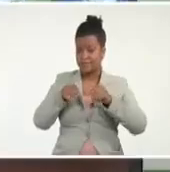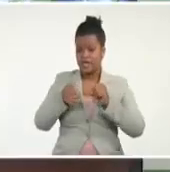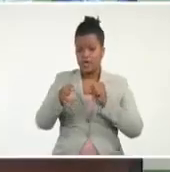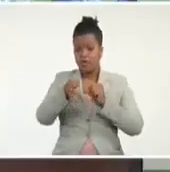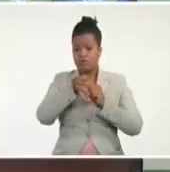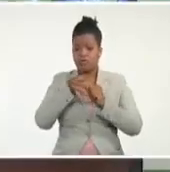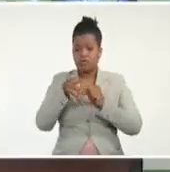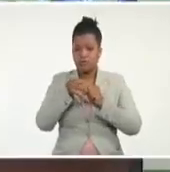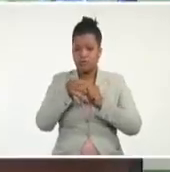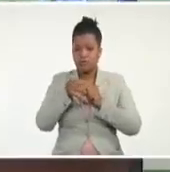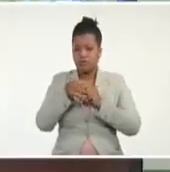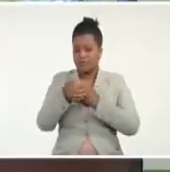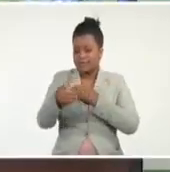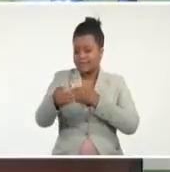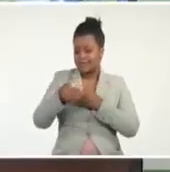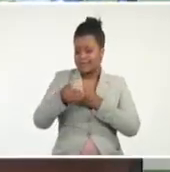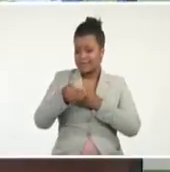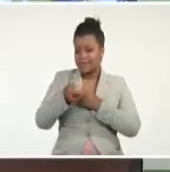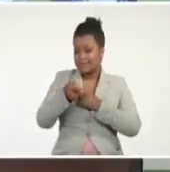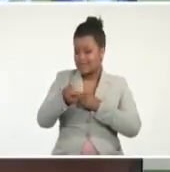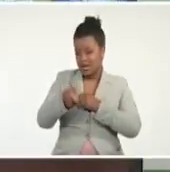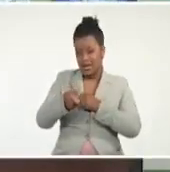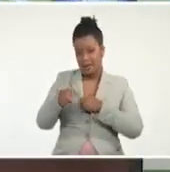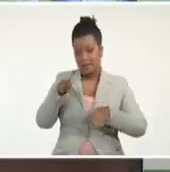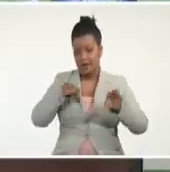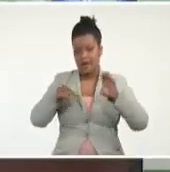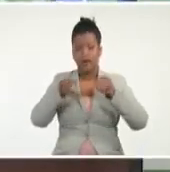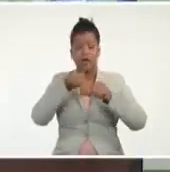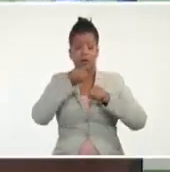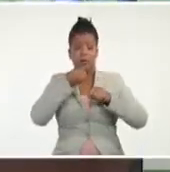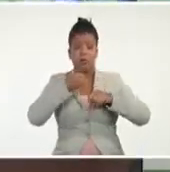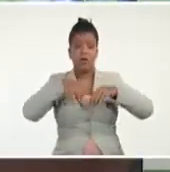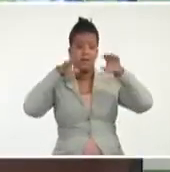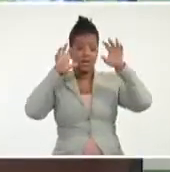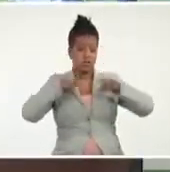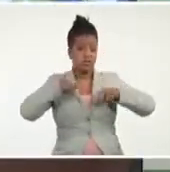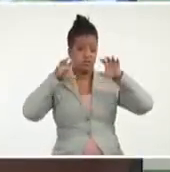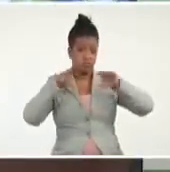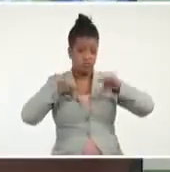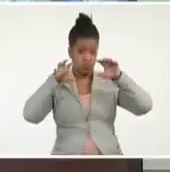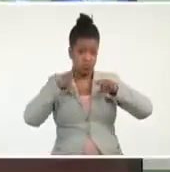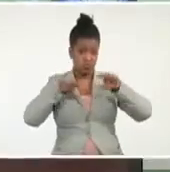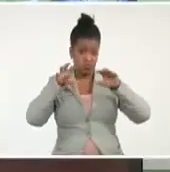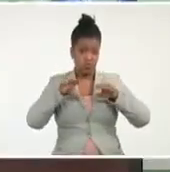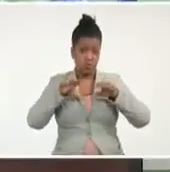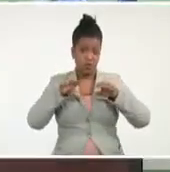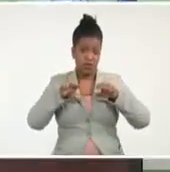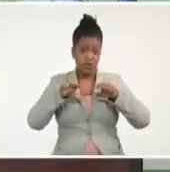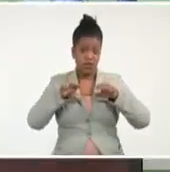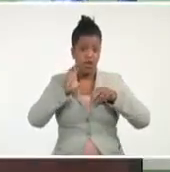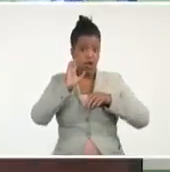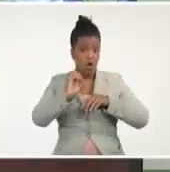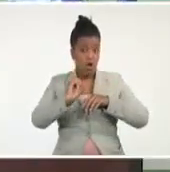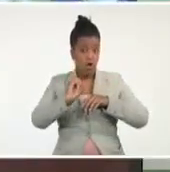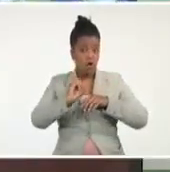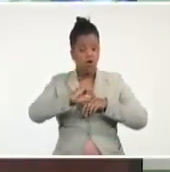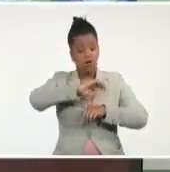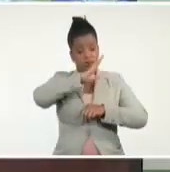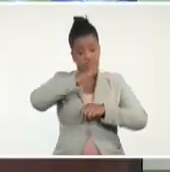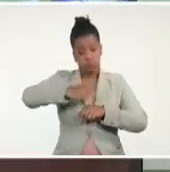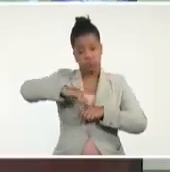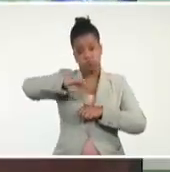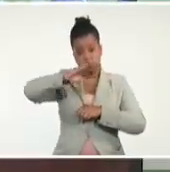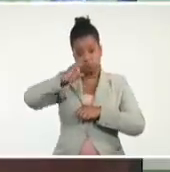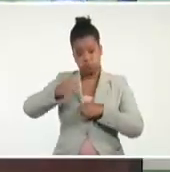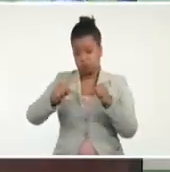por lo tanto puede llover incluso no llover en ese lugar. Yo recuerdo que cuando